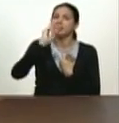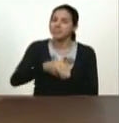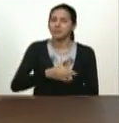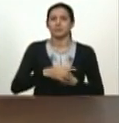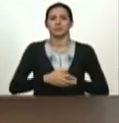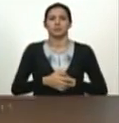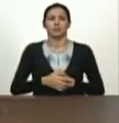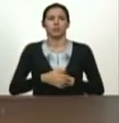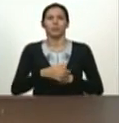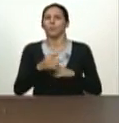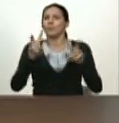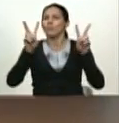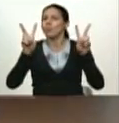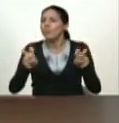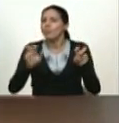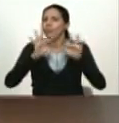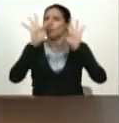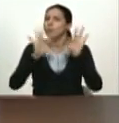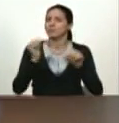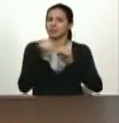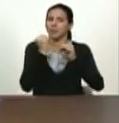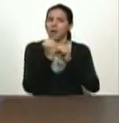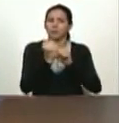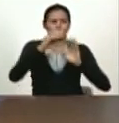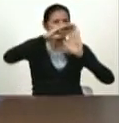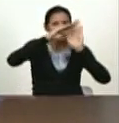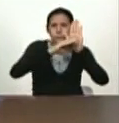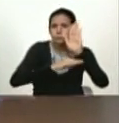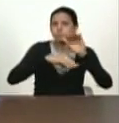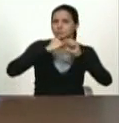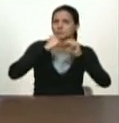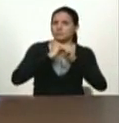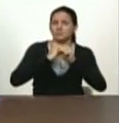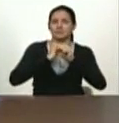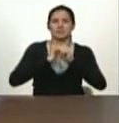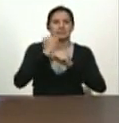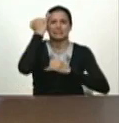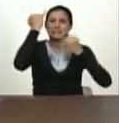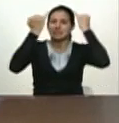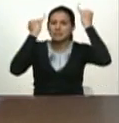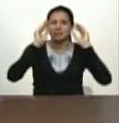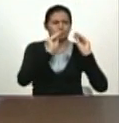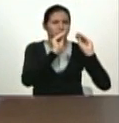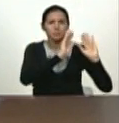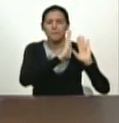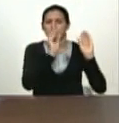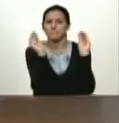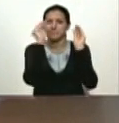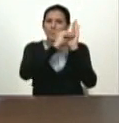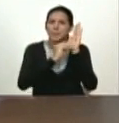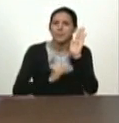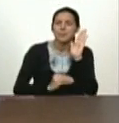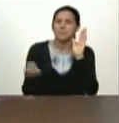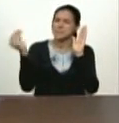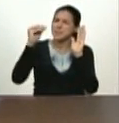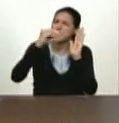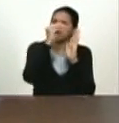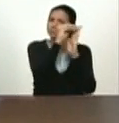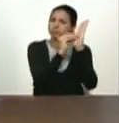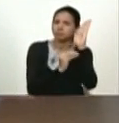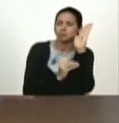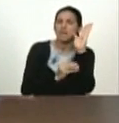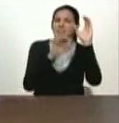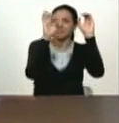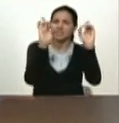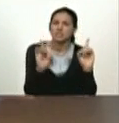métodos de trabajo, agenda permanente, estratégica, estructural, coyuntural, agenda de